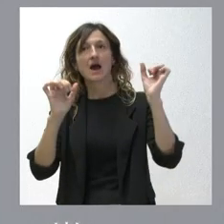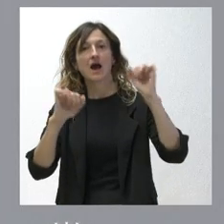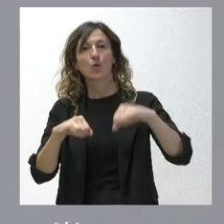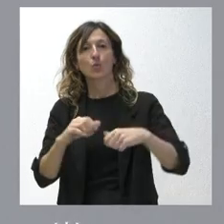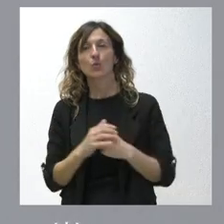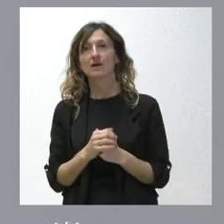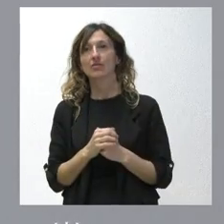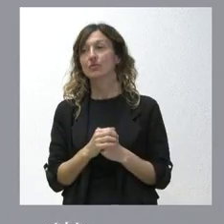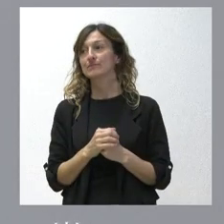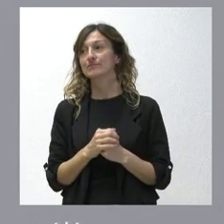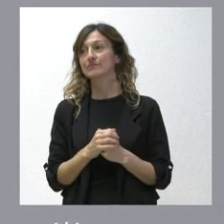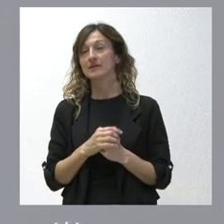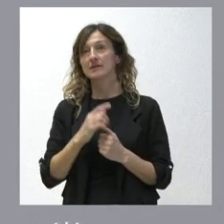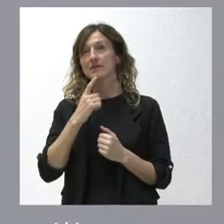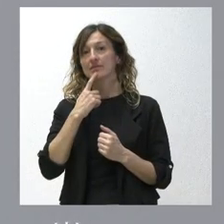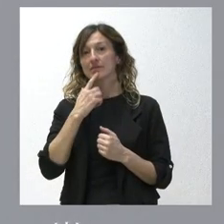por tanto permítanme que el acuerdo